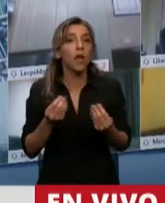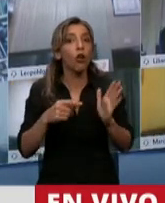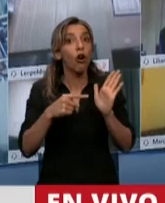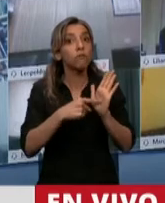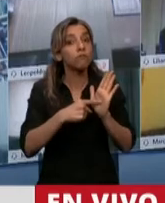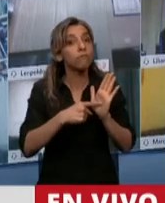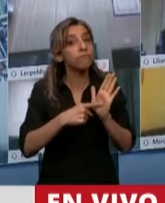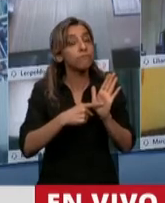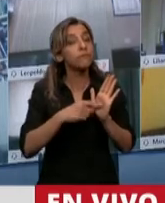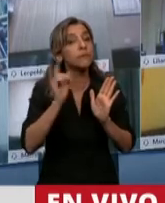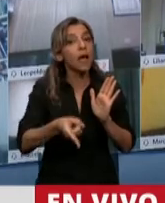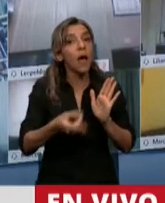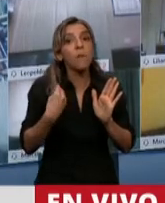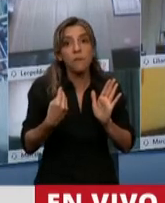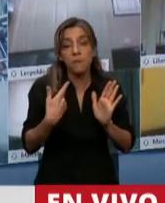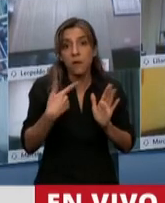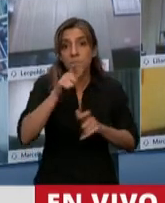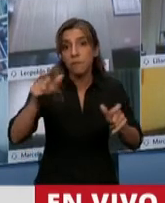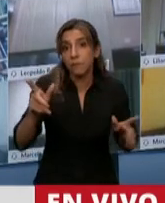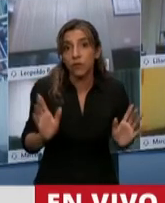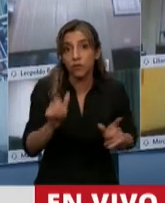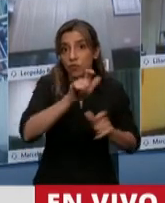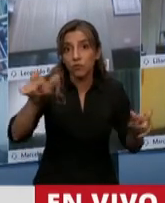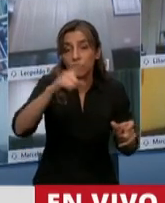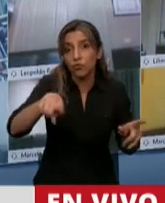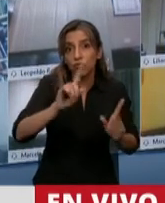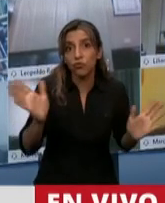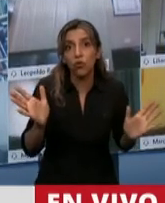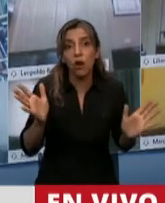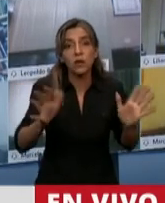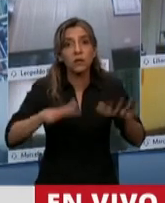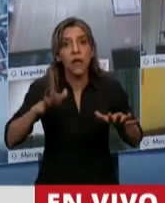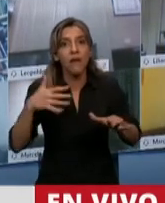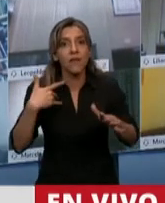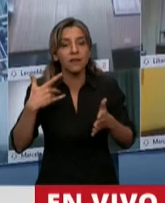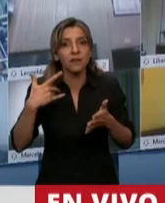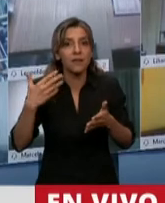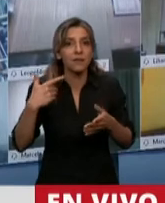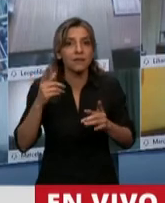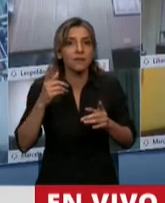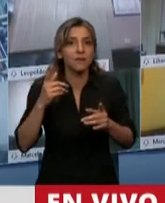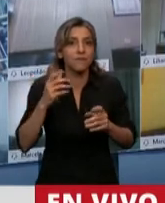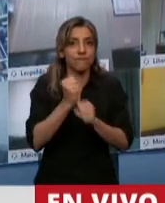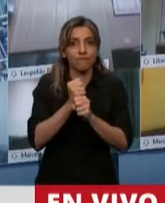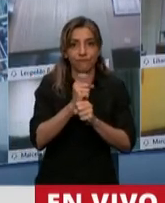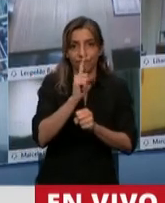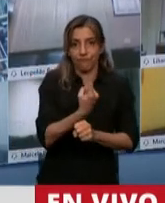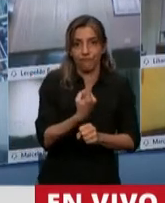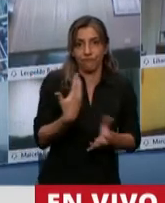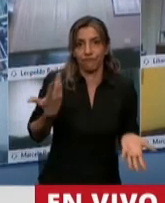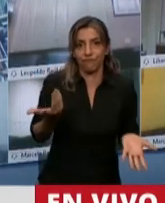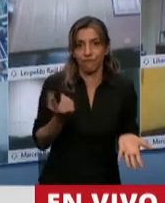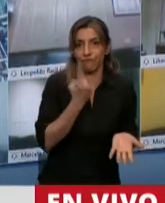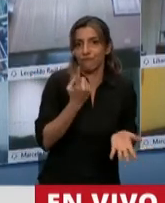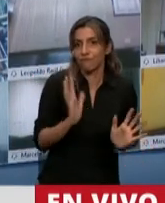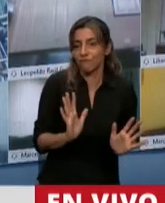los ATP no le pueden resolver porque no están empleadas. Hay una gran informalidad en que tiene que ver con guías de turismo, por